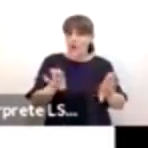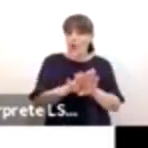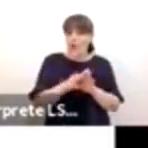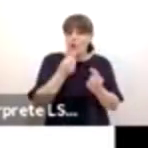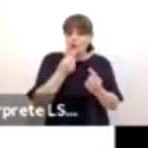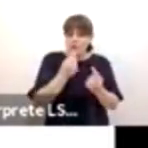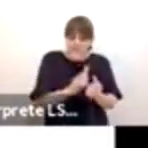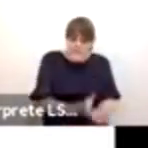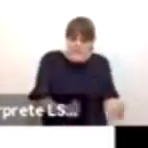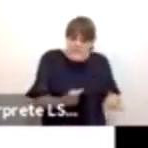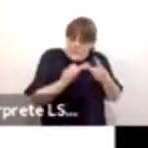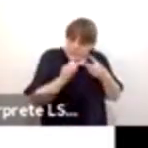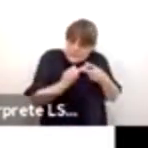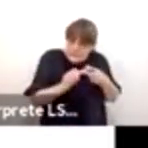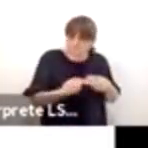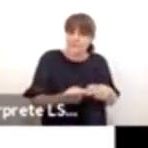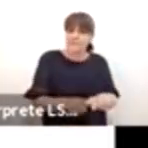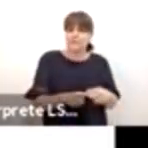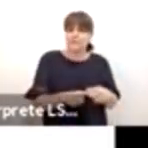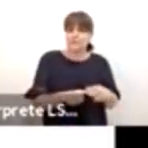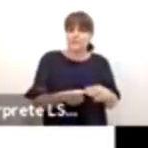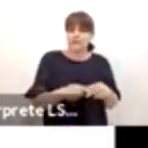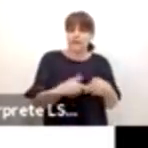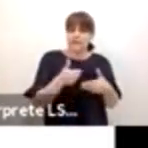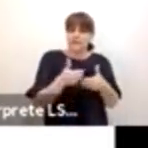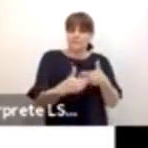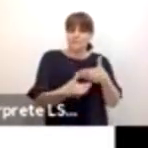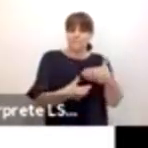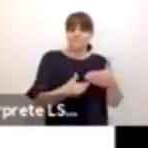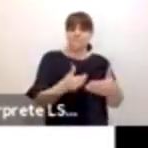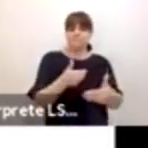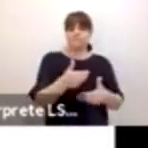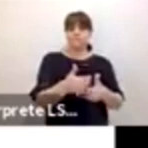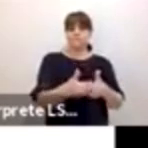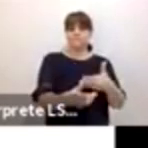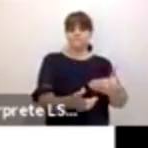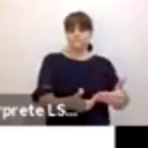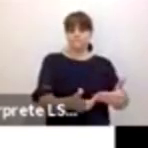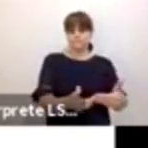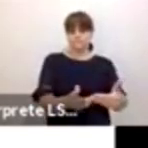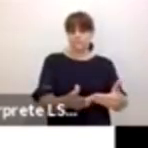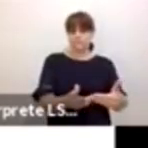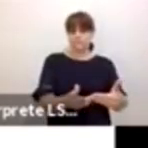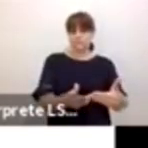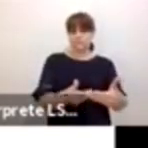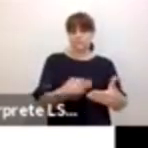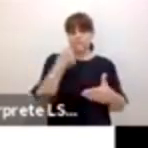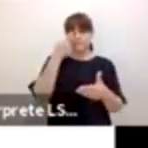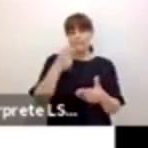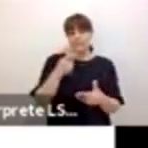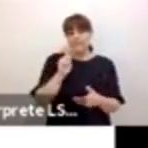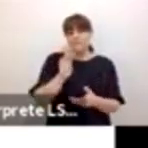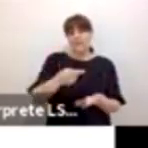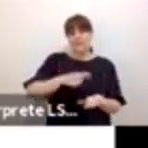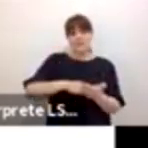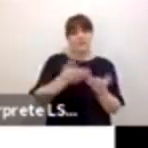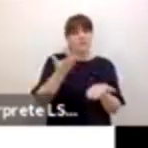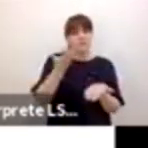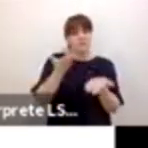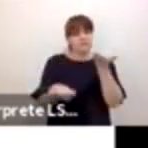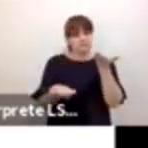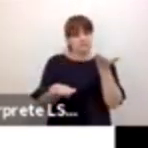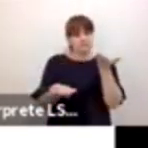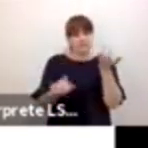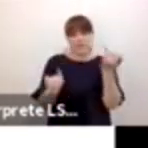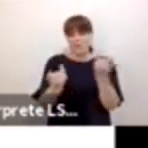digamos, ser de mayor calado en la perspectiva de la desigualdad. La desigualdad tiene